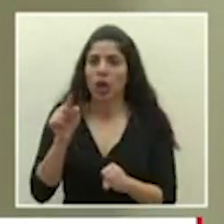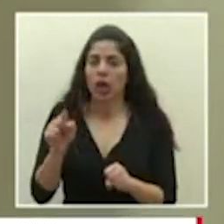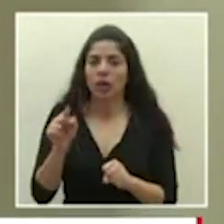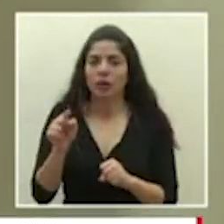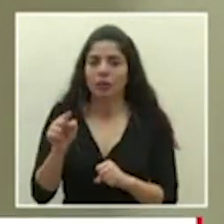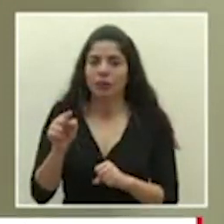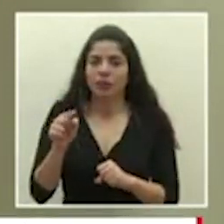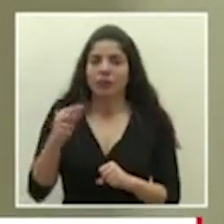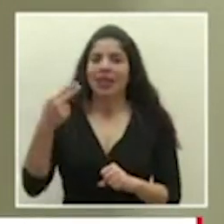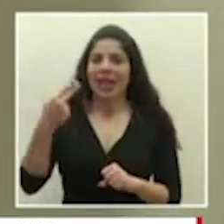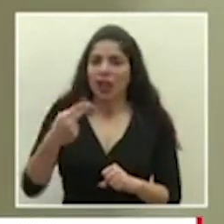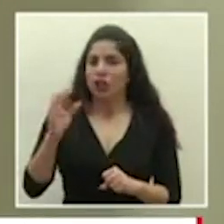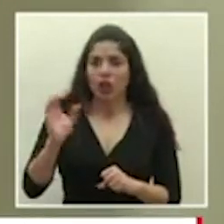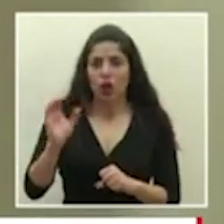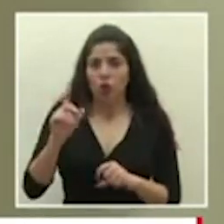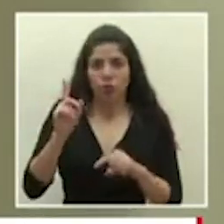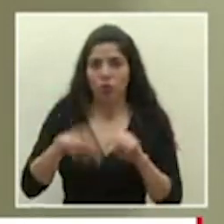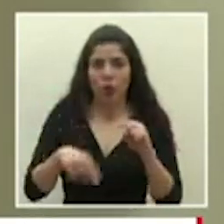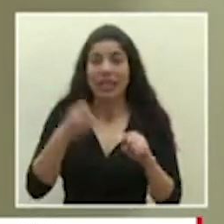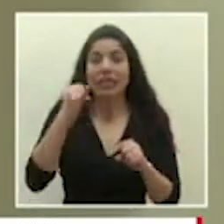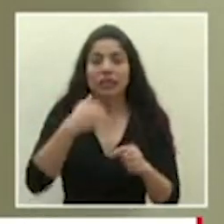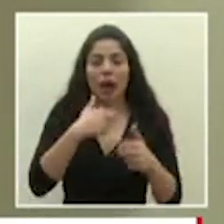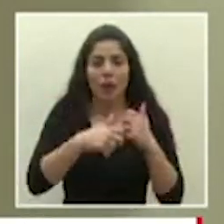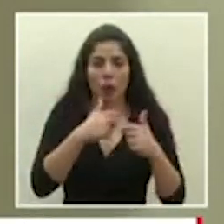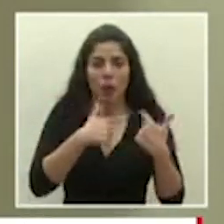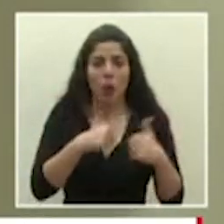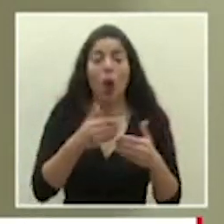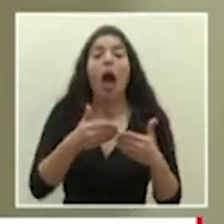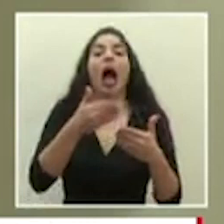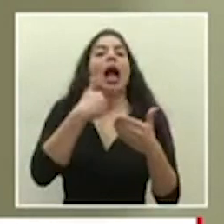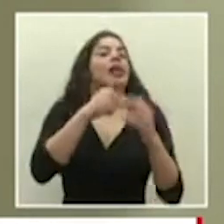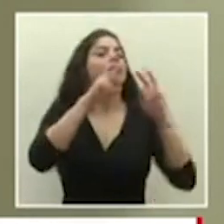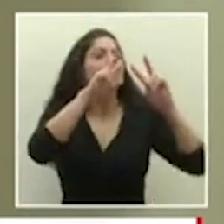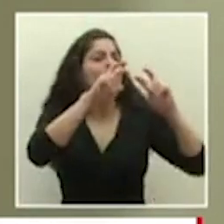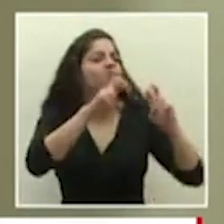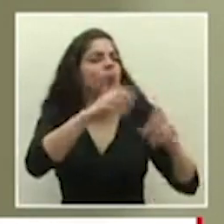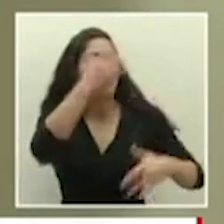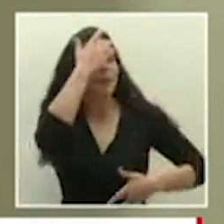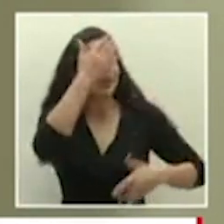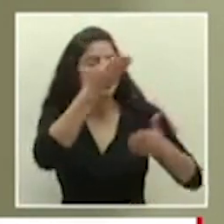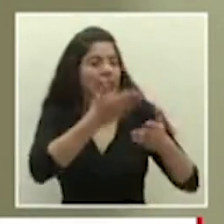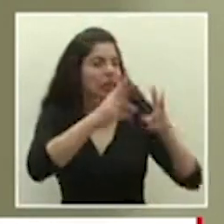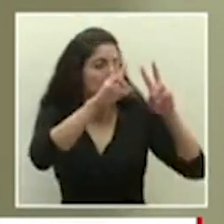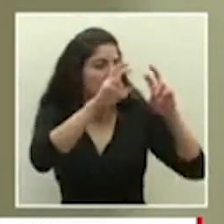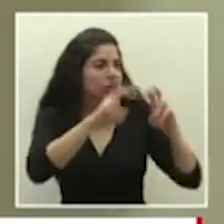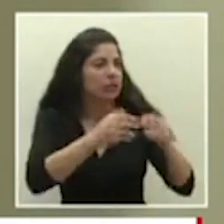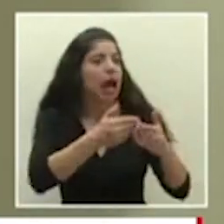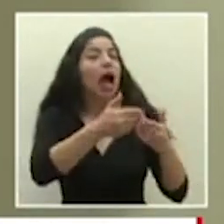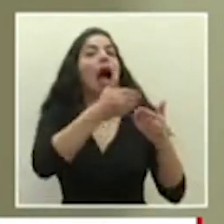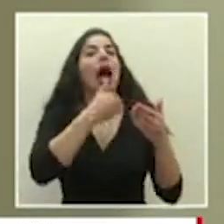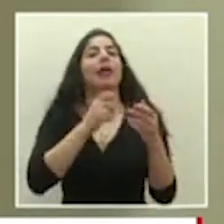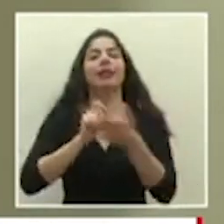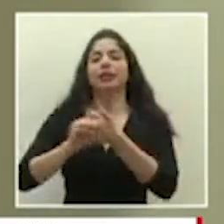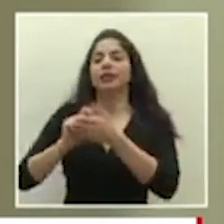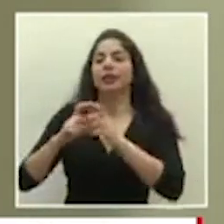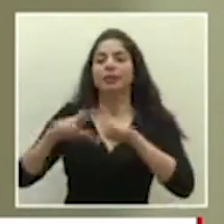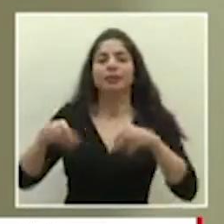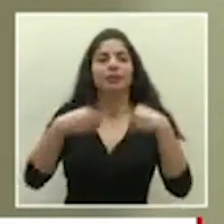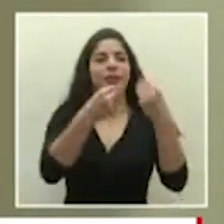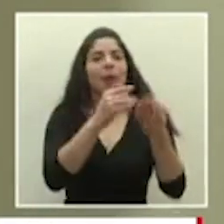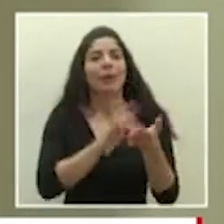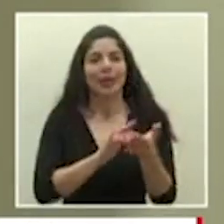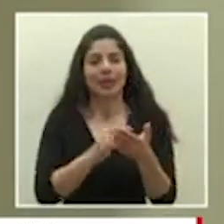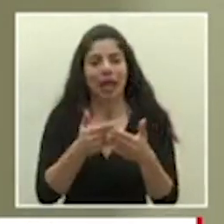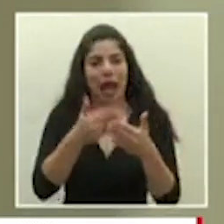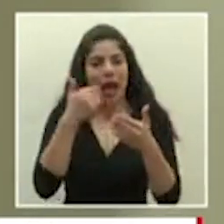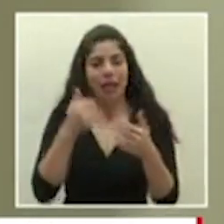de la hidroxicloroquina y se hace un tamizaje de los pacientes antes de hacerse la receta ahora